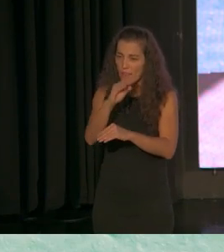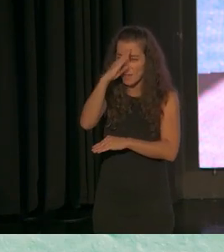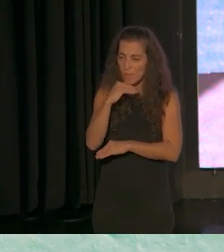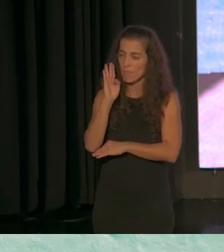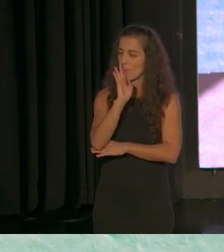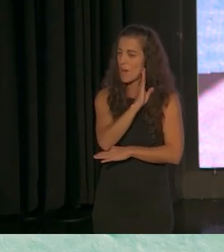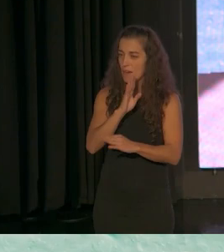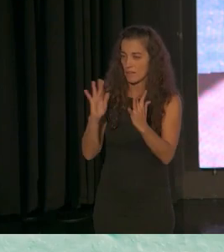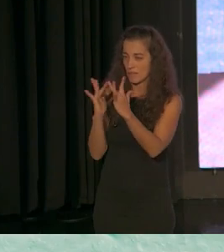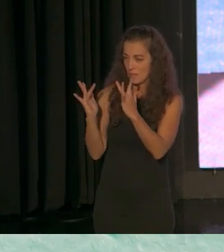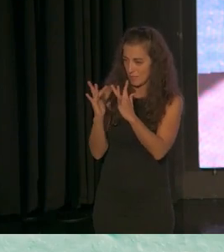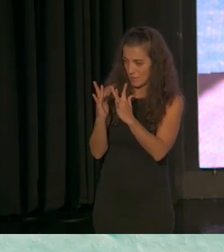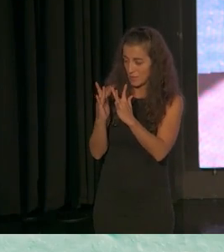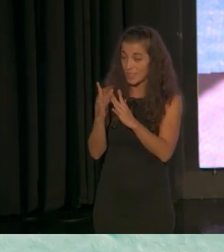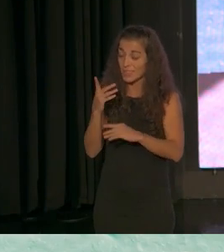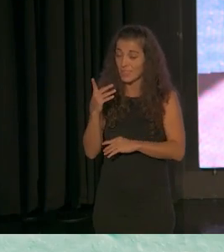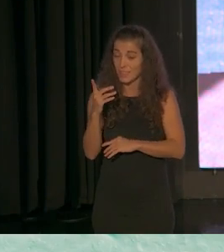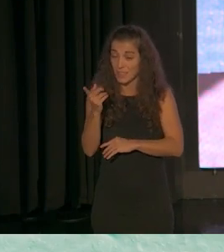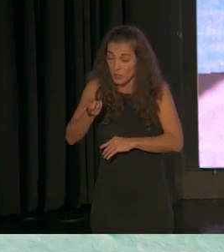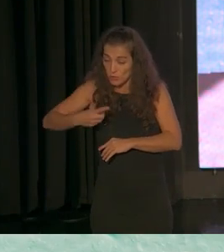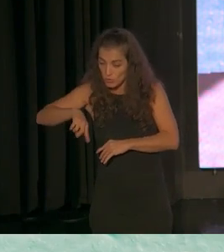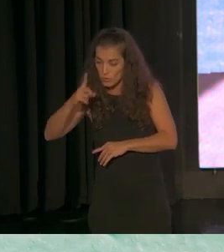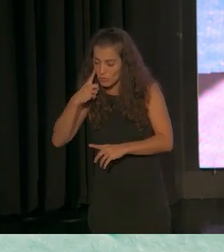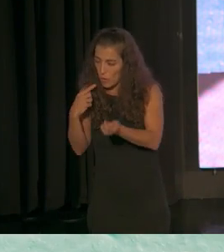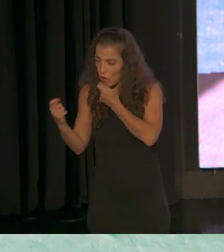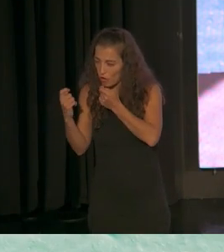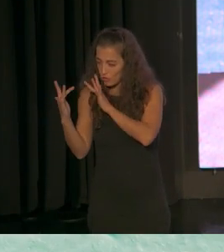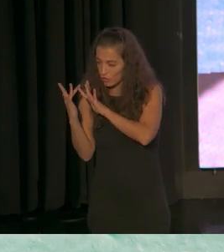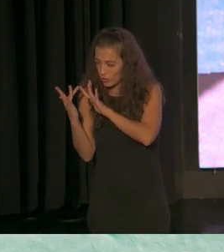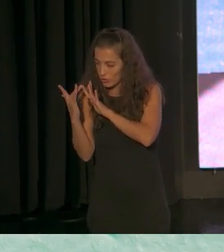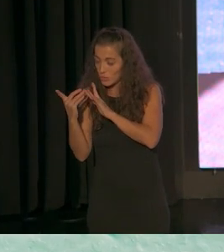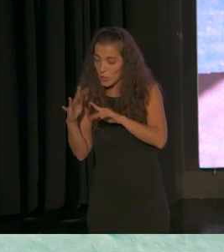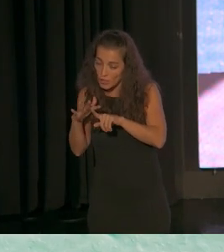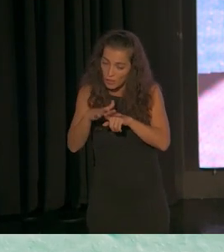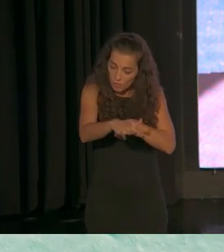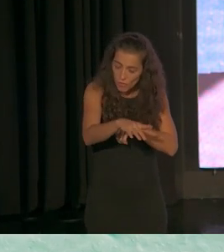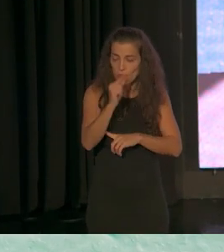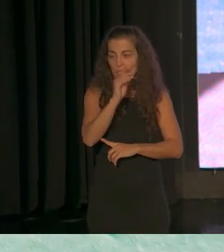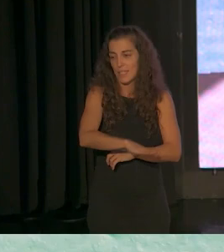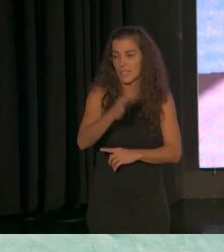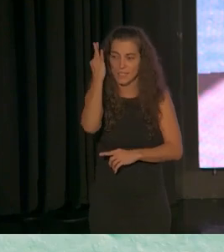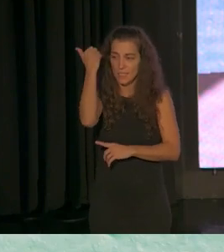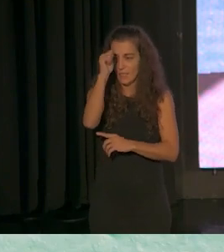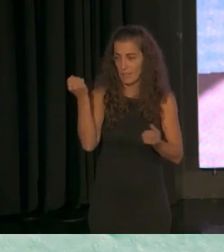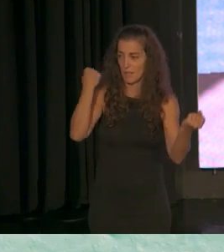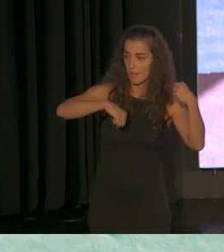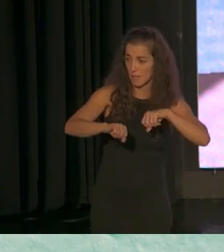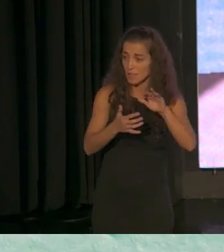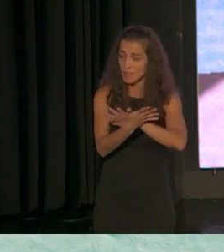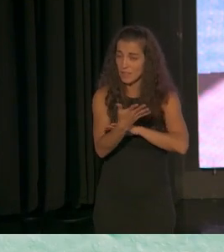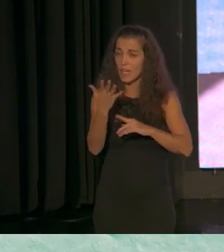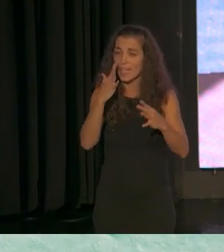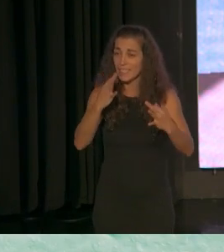consecuencias en el comportamiento del niño y de la niña como así mismo hay que tener presente que el comportamiento de los niños y de las niñas matizan